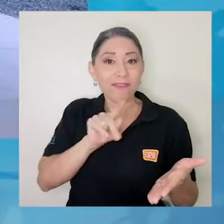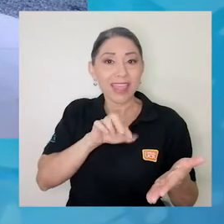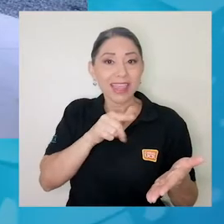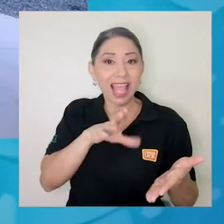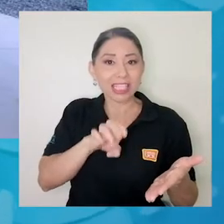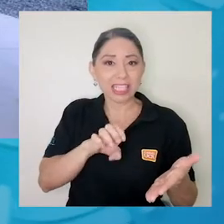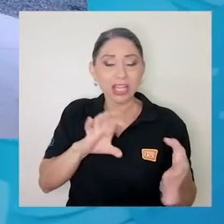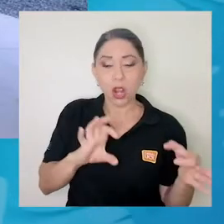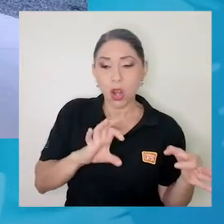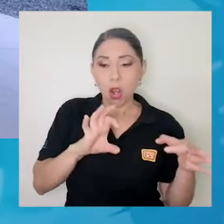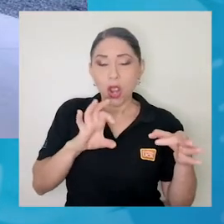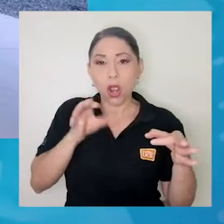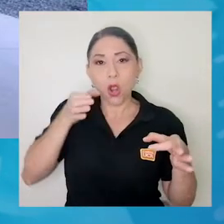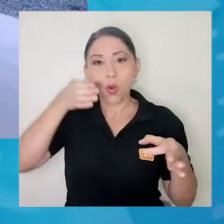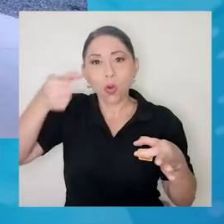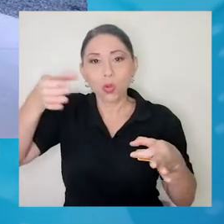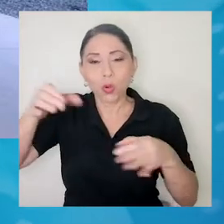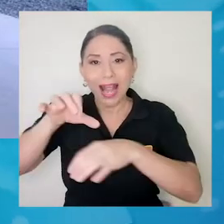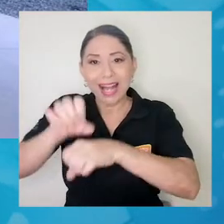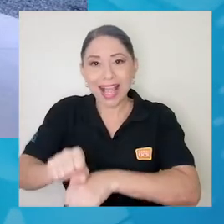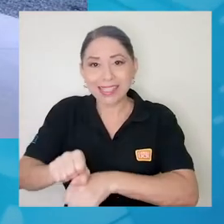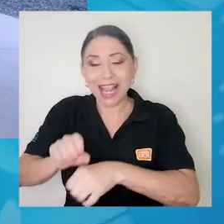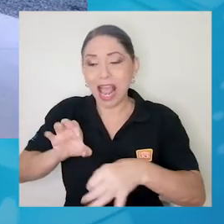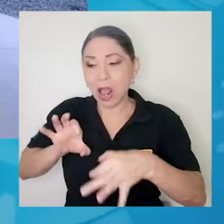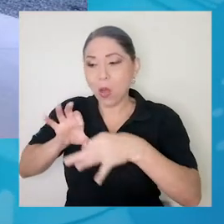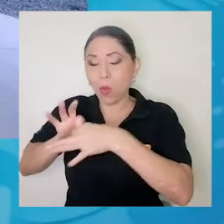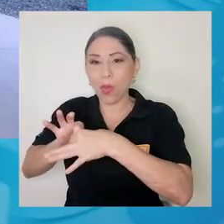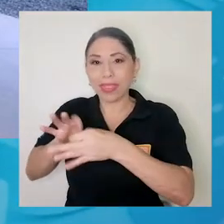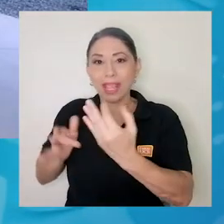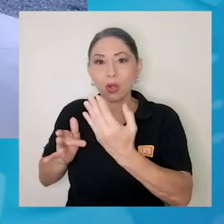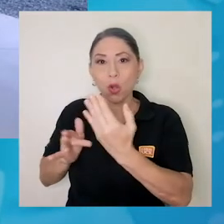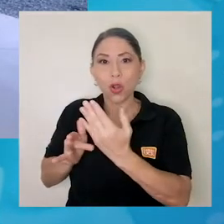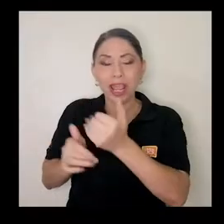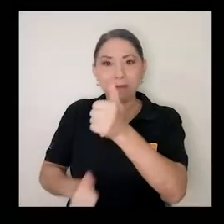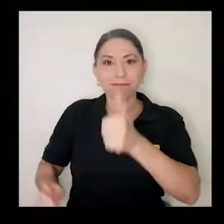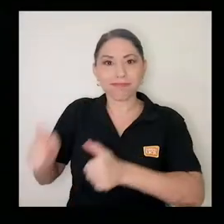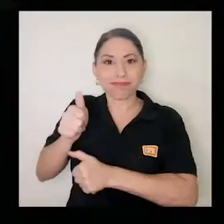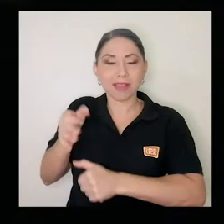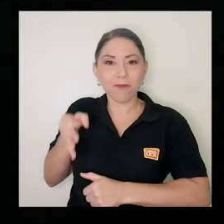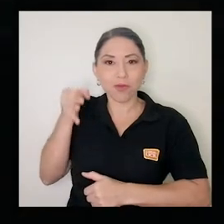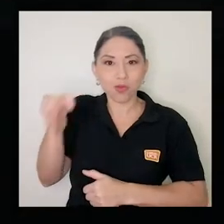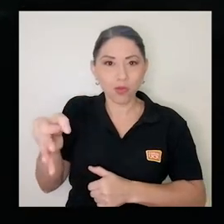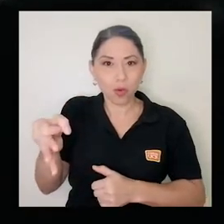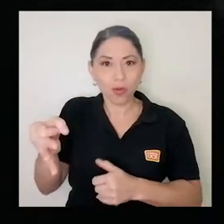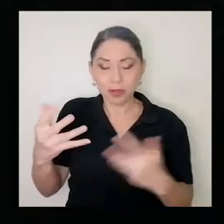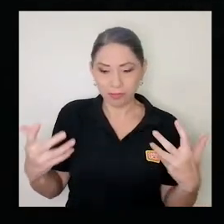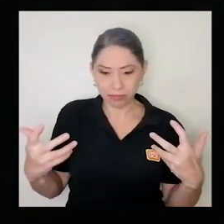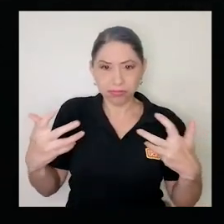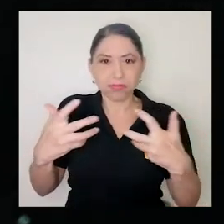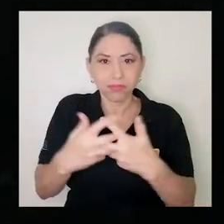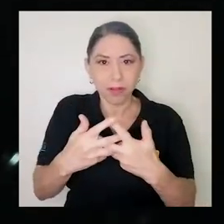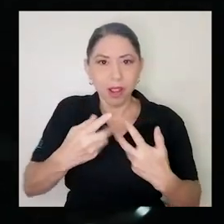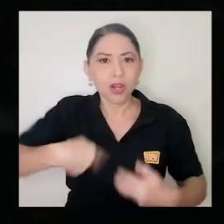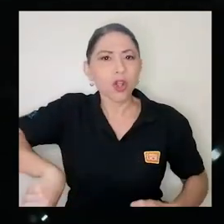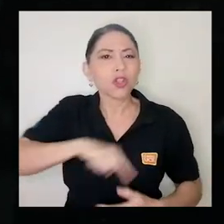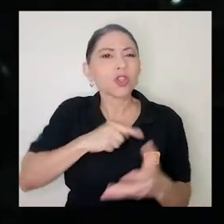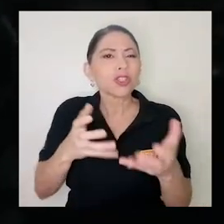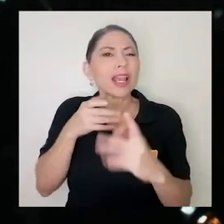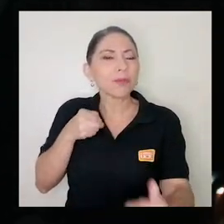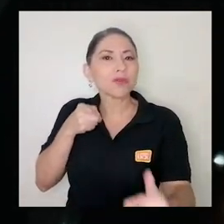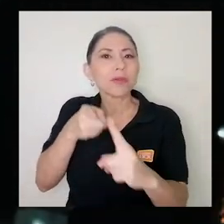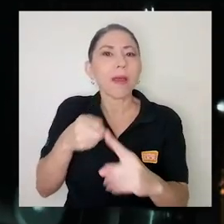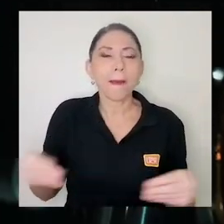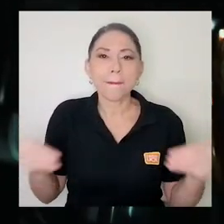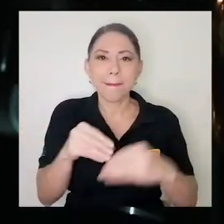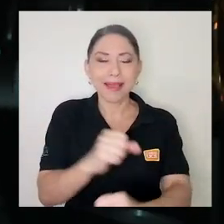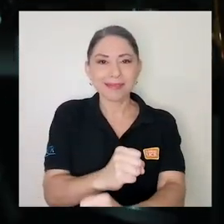y toda la cultura clásica con la tecnología de punta y la tecnología del futuro que al final lo que queremos nosotros es aumentar la